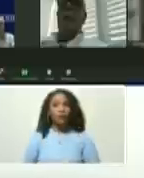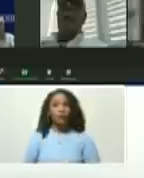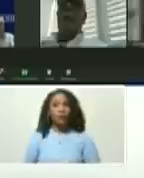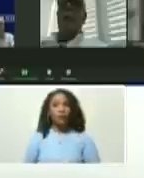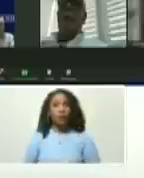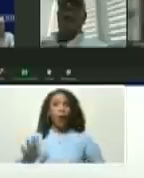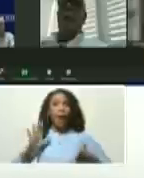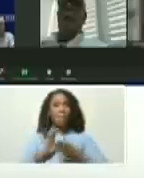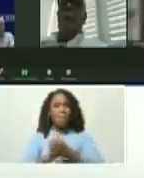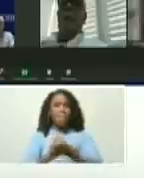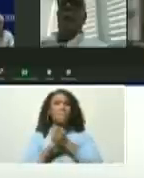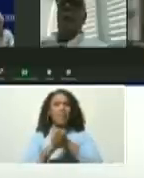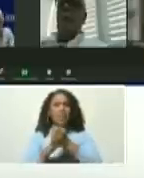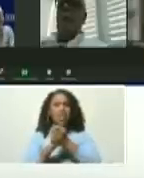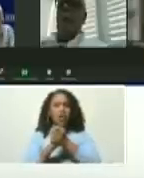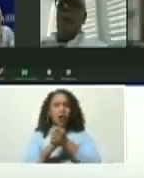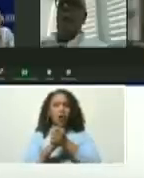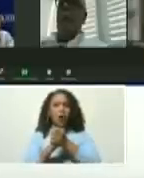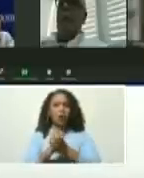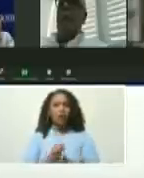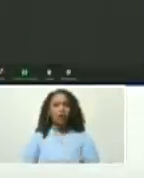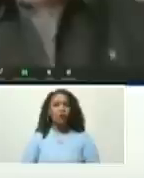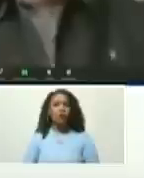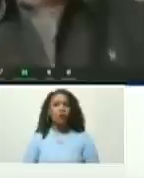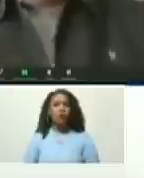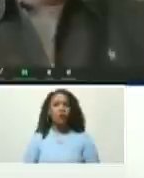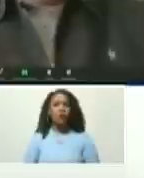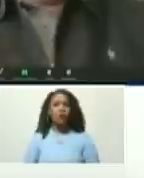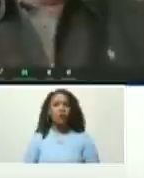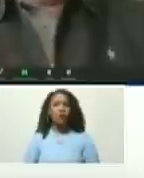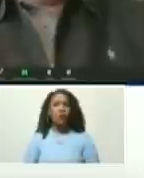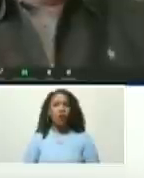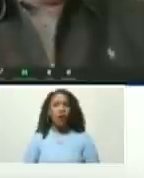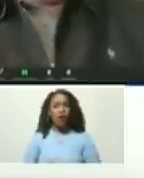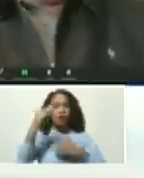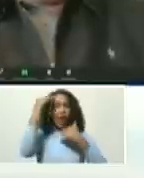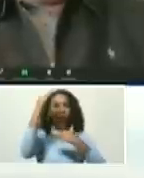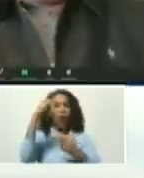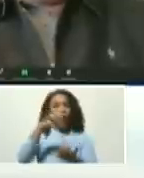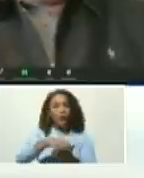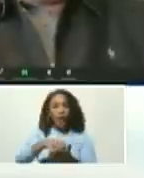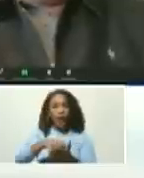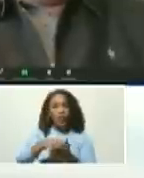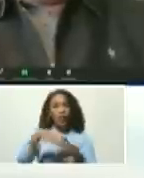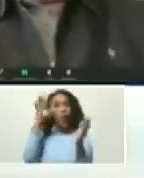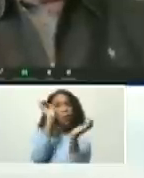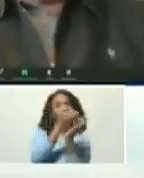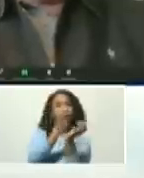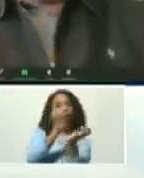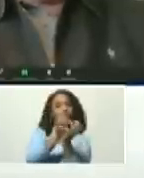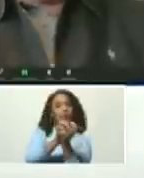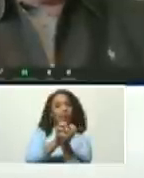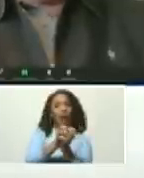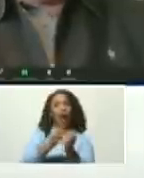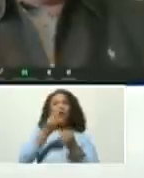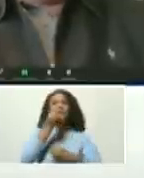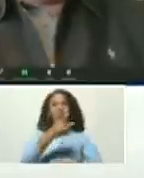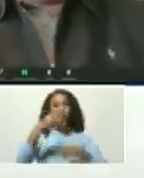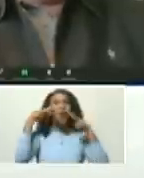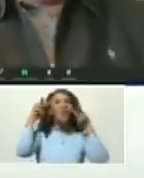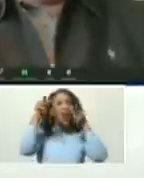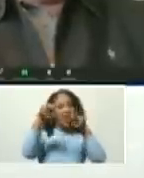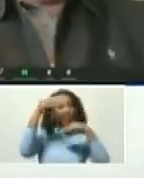compañero Morel Rodríguez. Saludo al estado de Nueva Esparta, al oriente del país, Morel. Qué bueno verte,